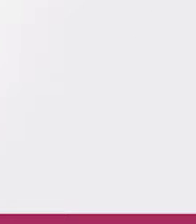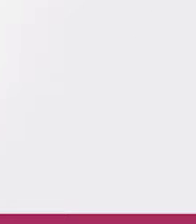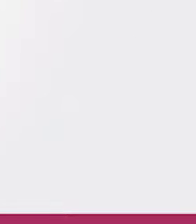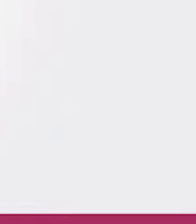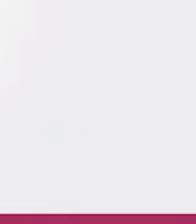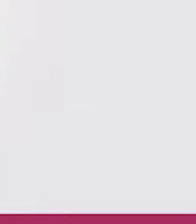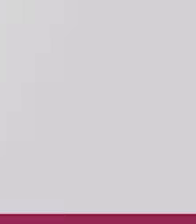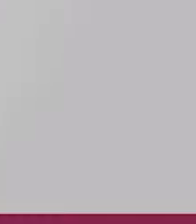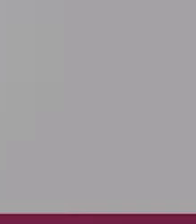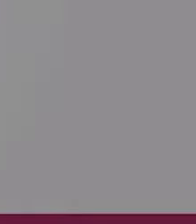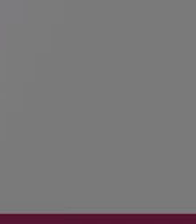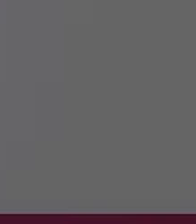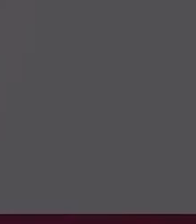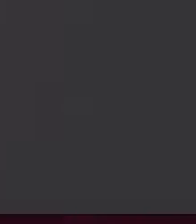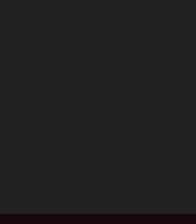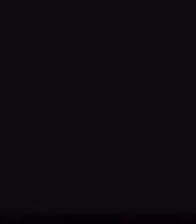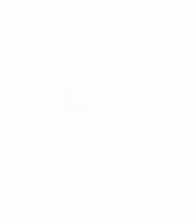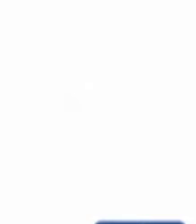UNICEF.